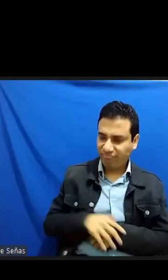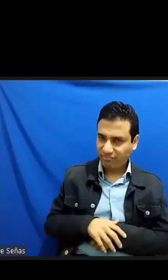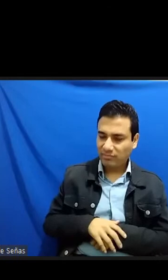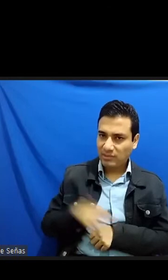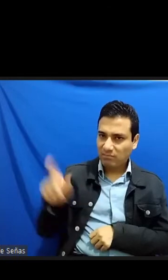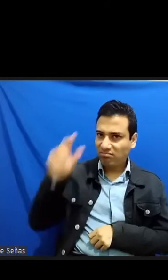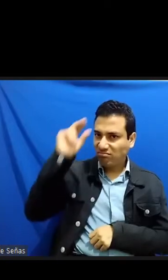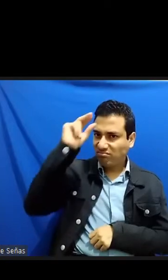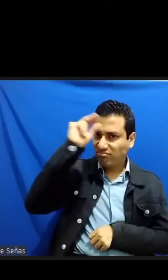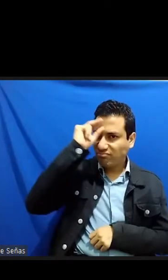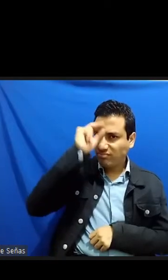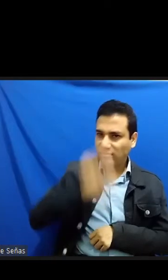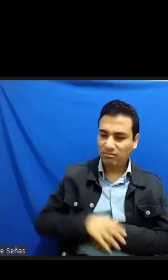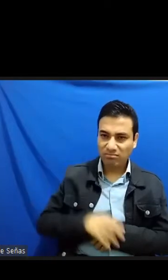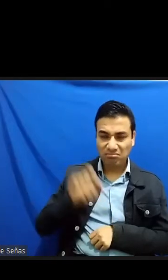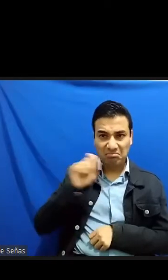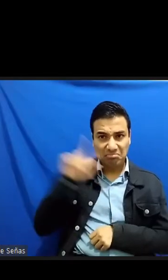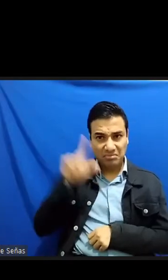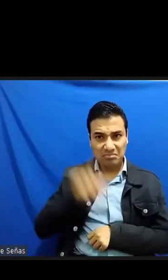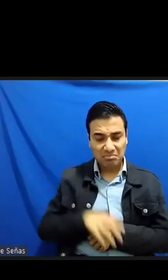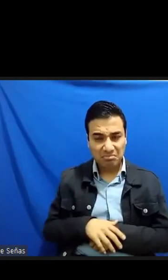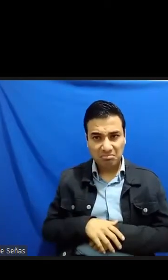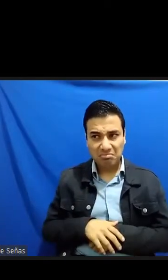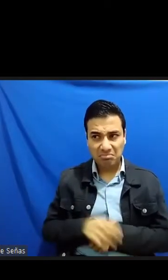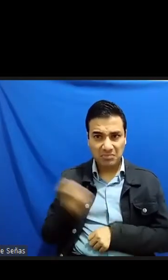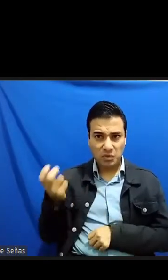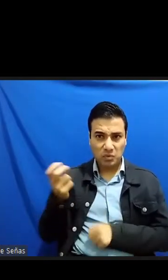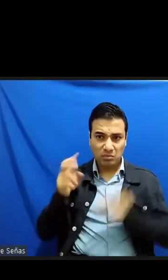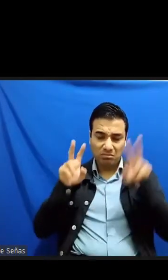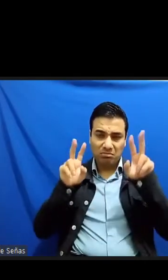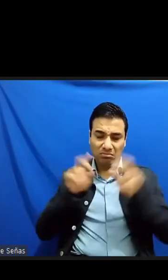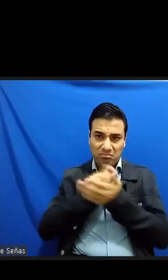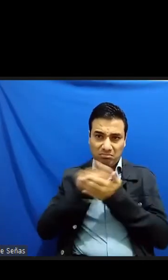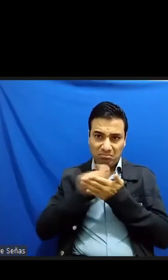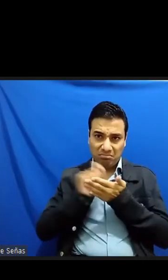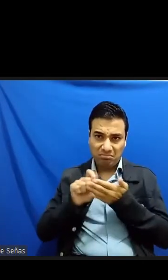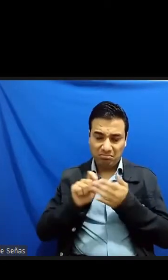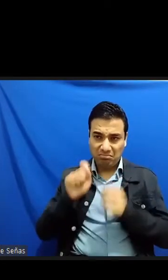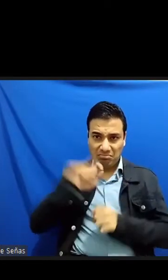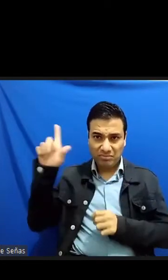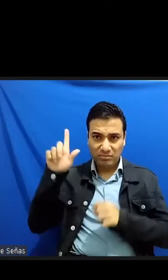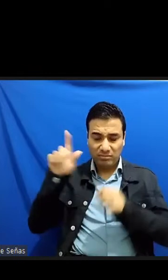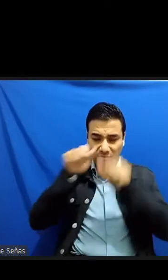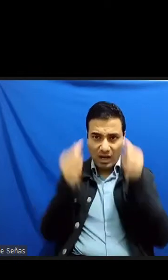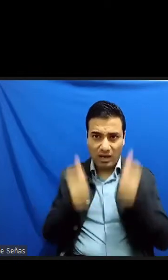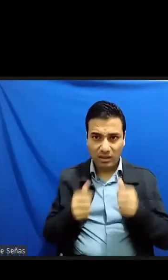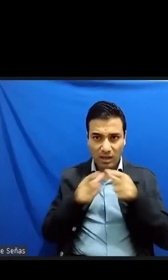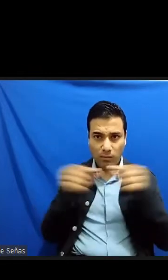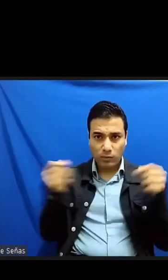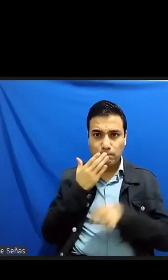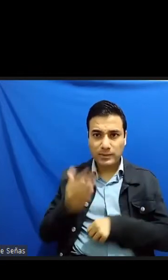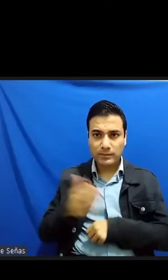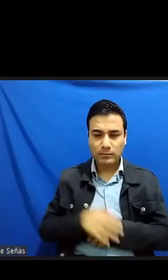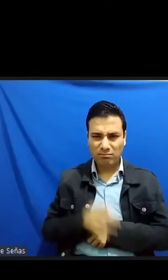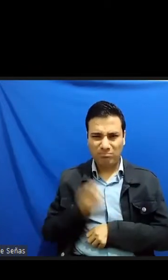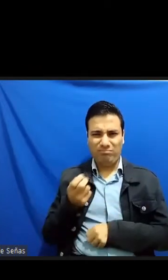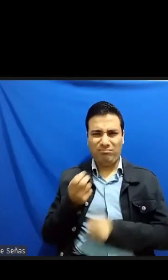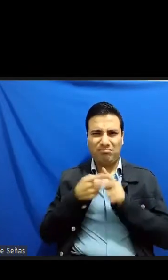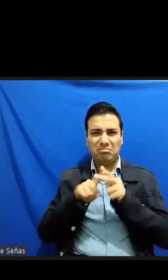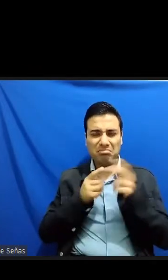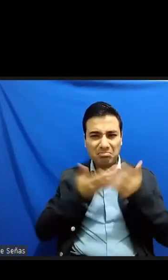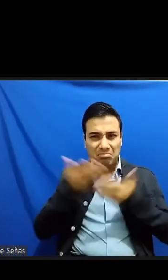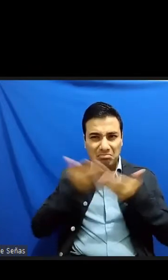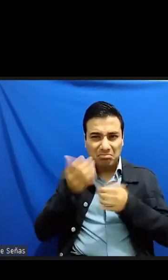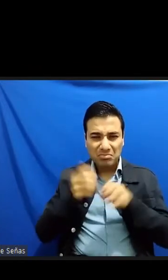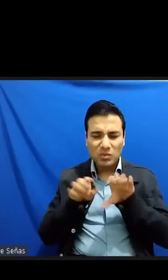de lo que puede ser considerado arte de la escritura en Japón ¿cómo empezó esta relación que lo